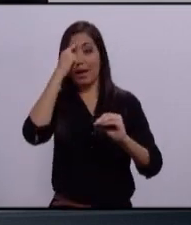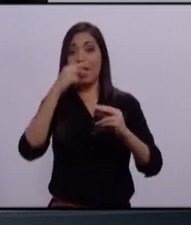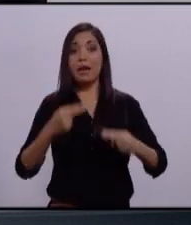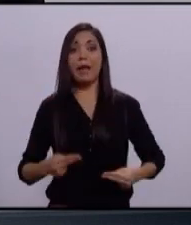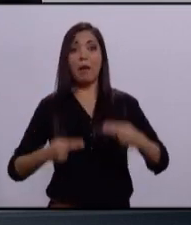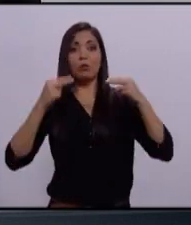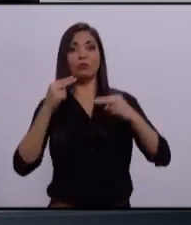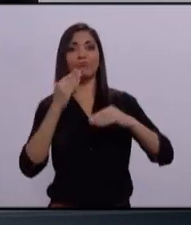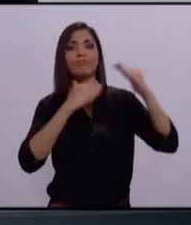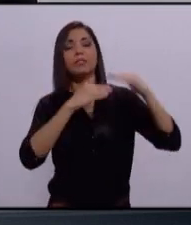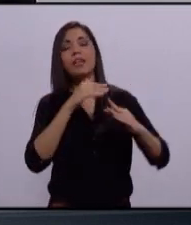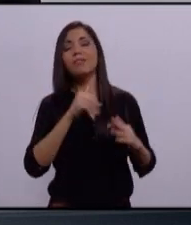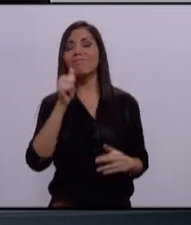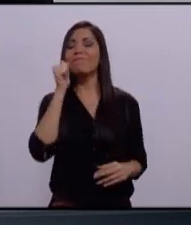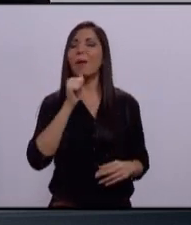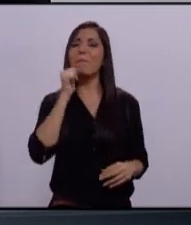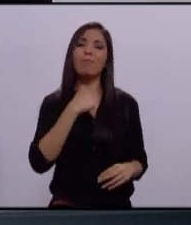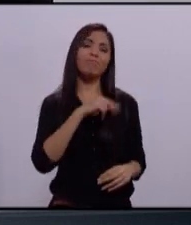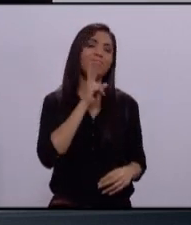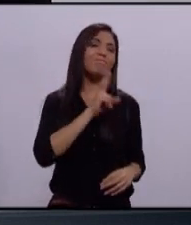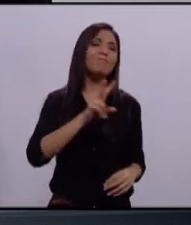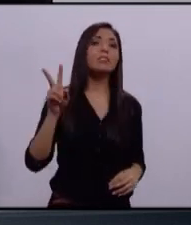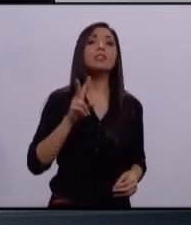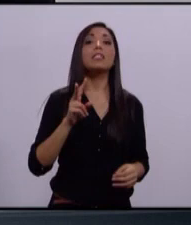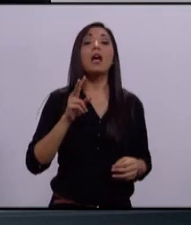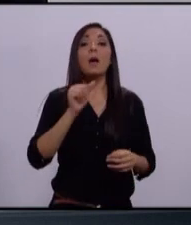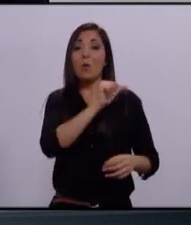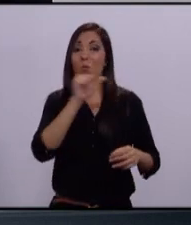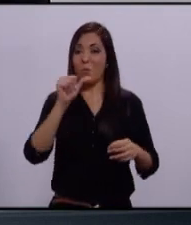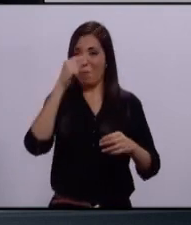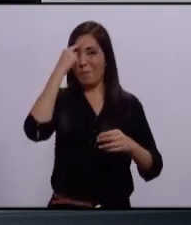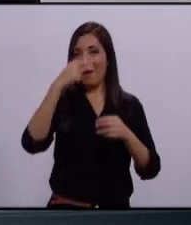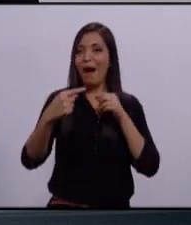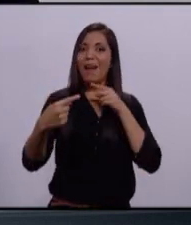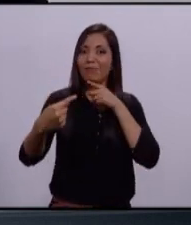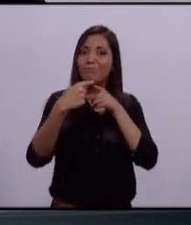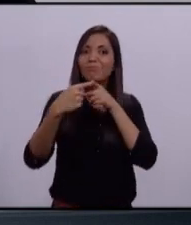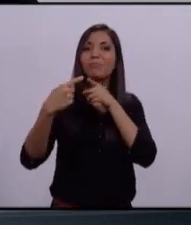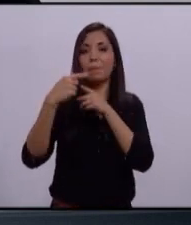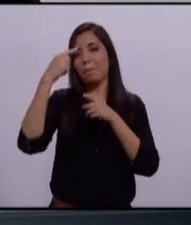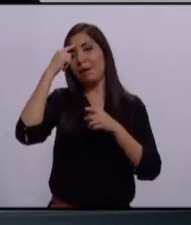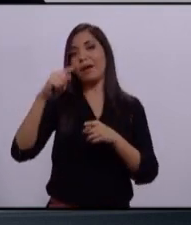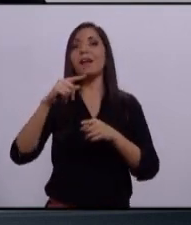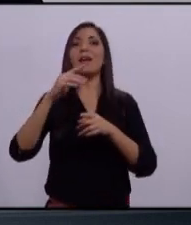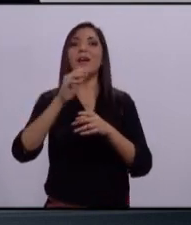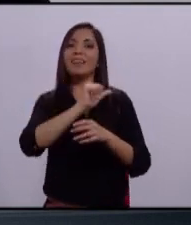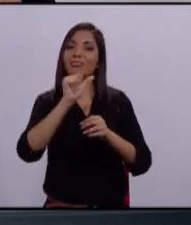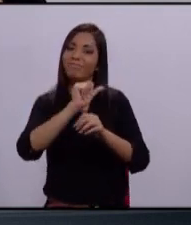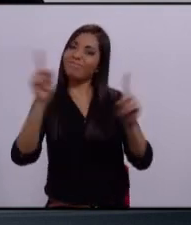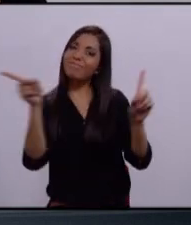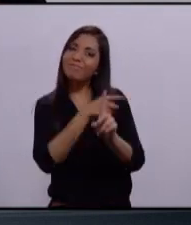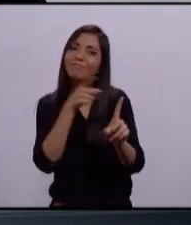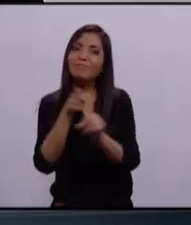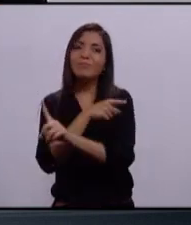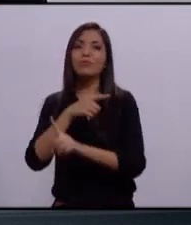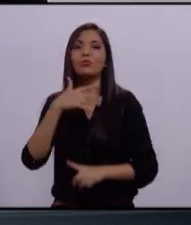tener un negocio exitoso. Siempre he estado convencido de que el combate a la corrupción y a la impunidad es la única